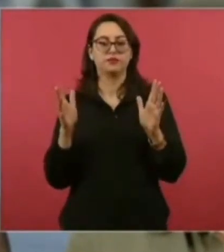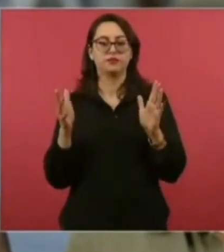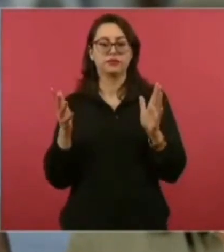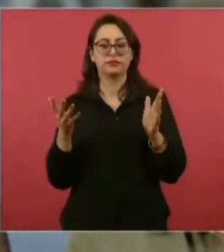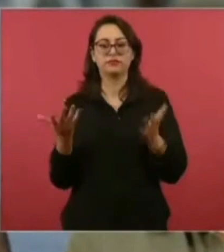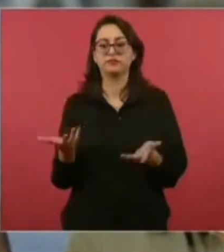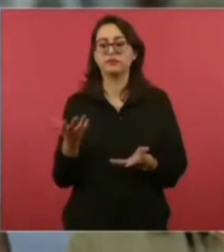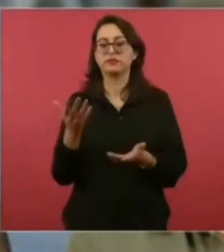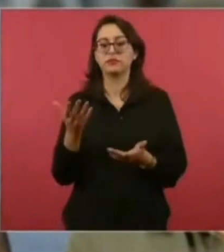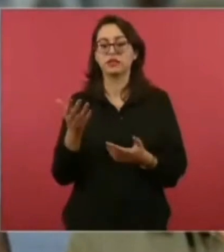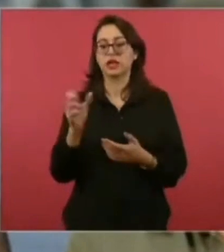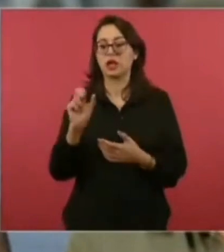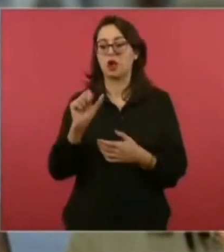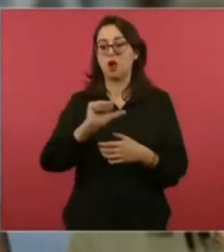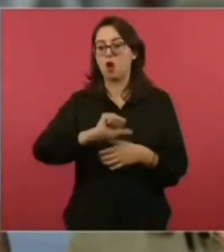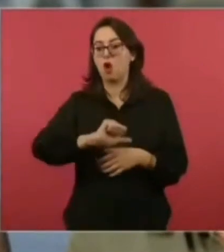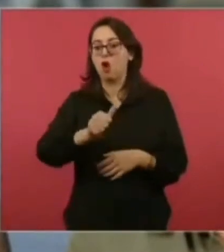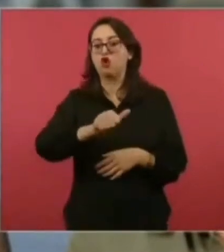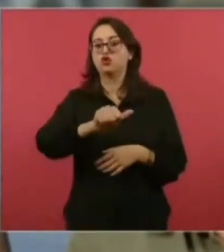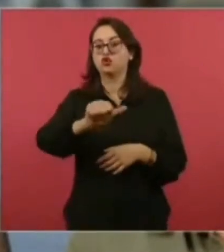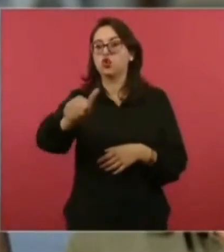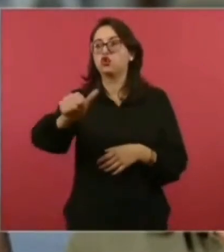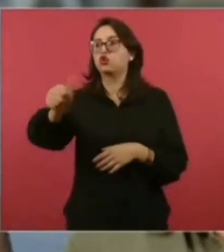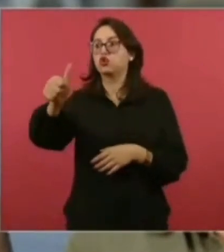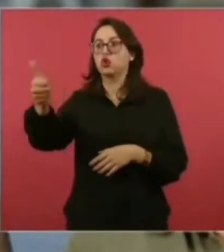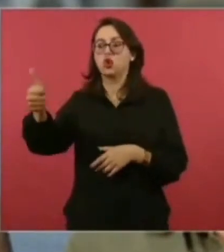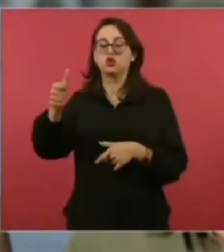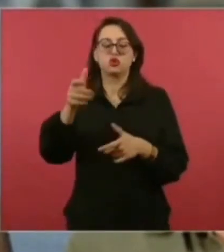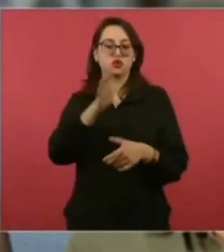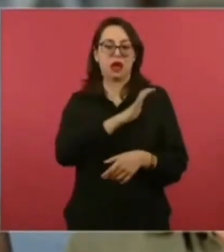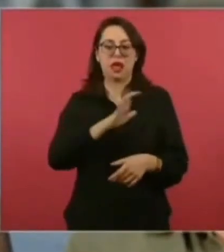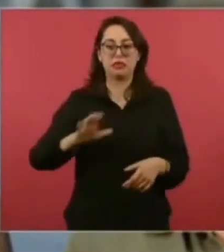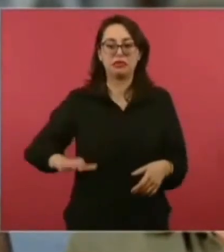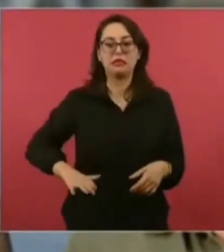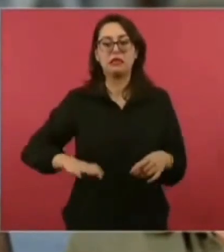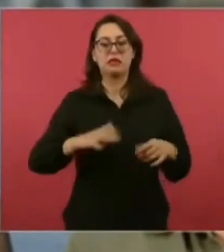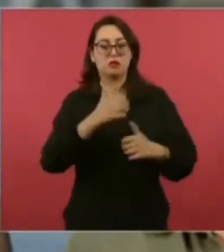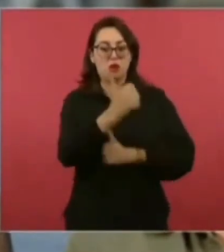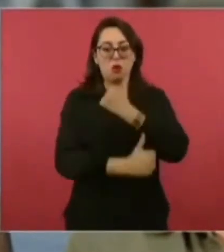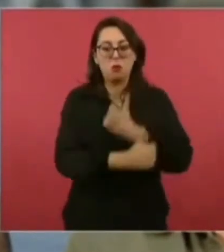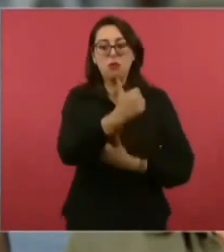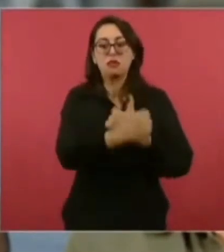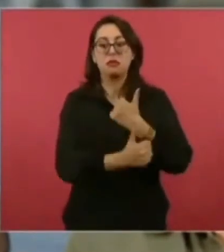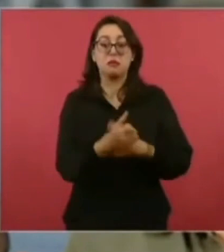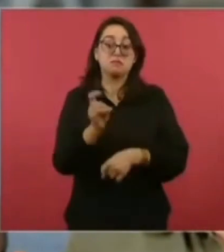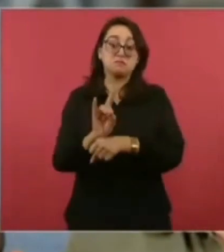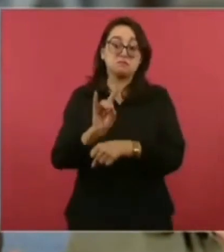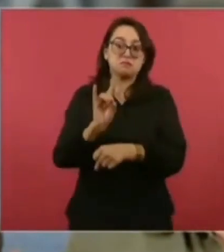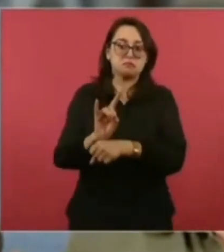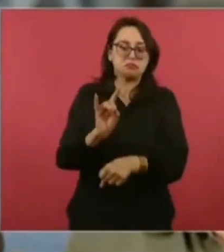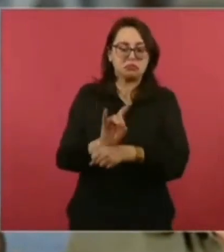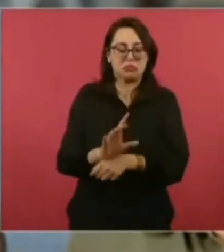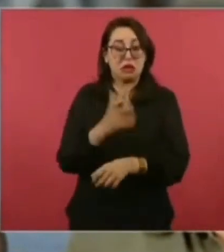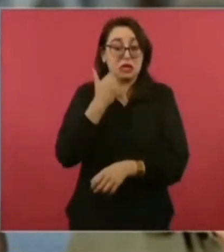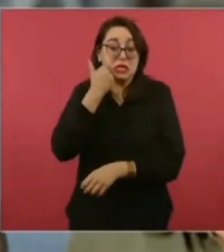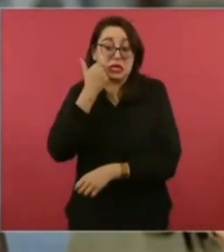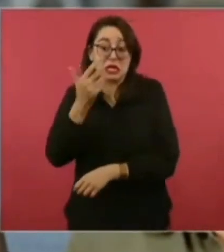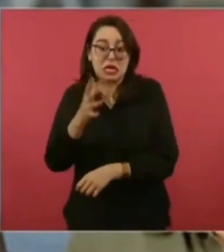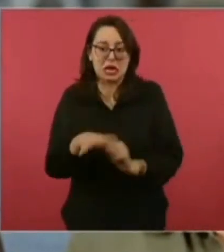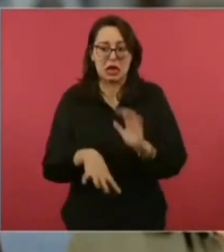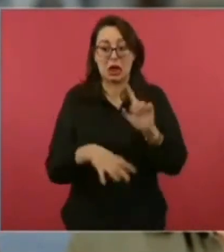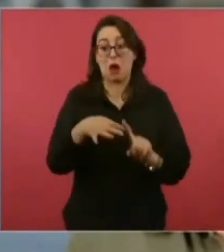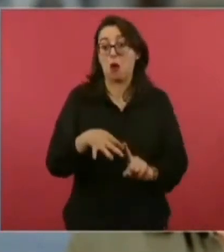Santiago Krill u otros que están en esta misma simulación de que están